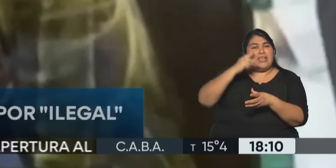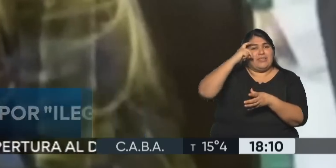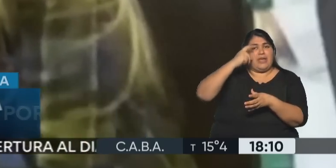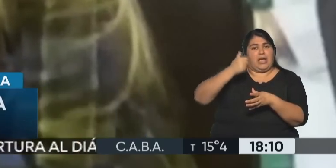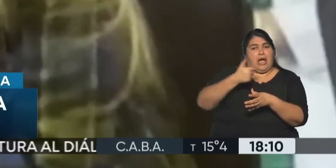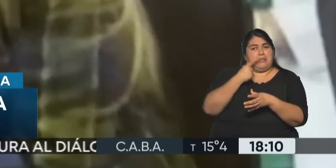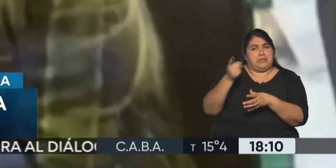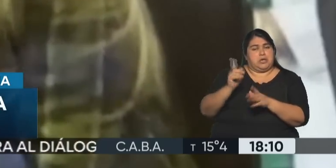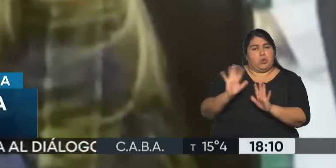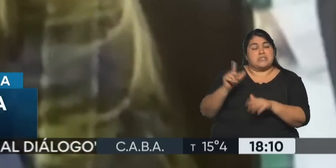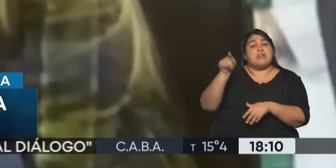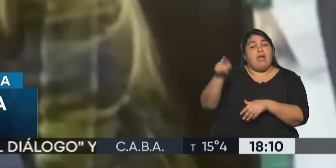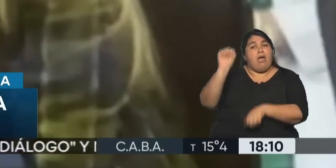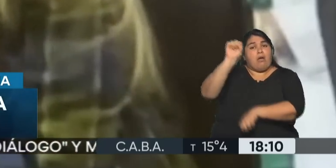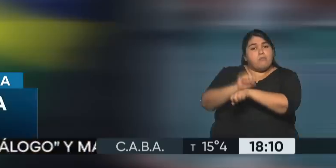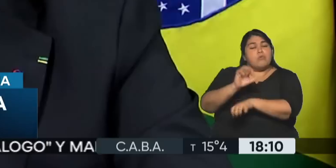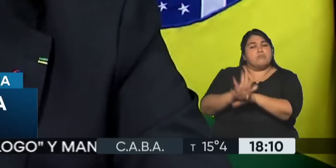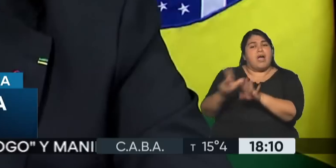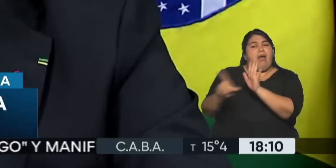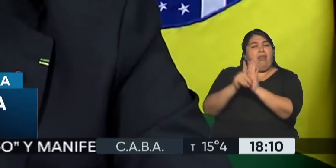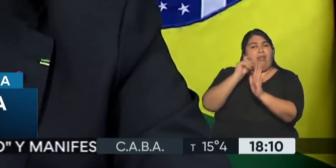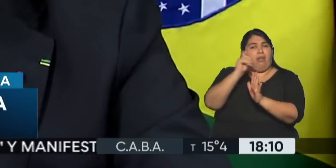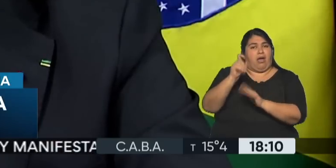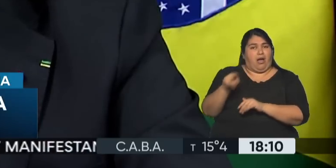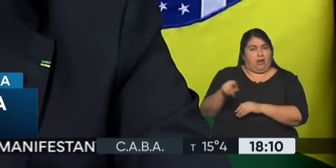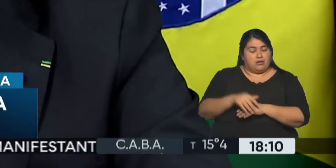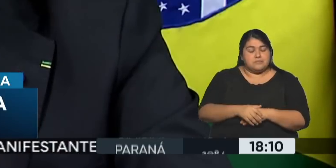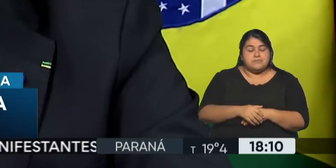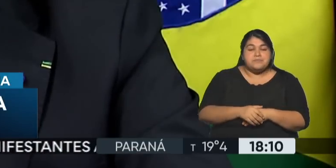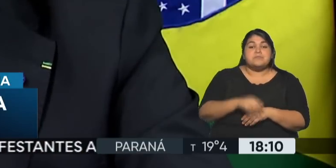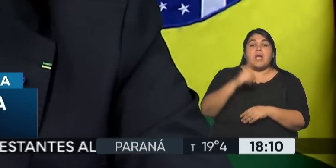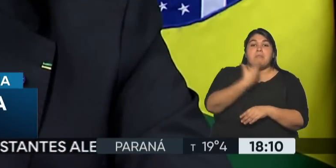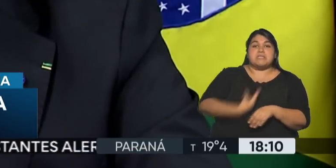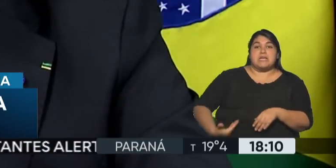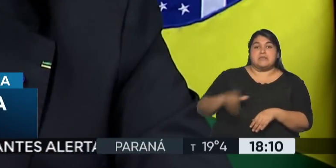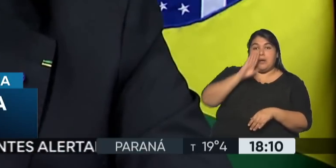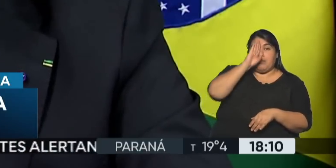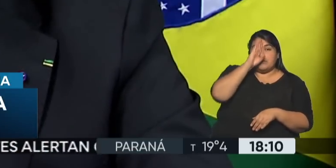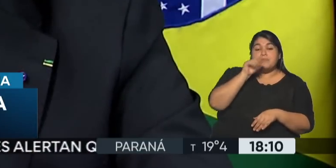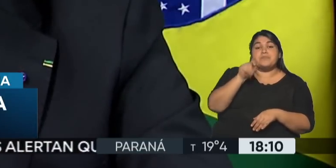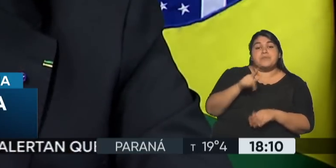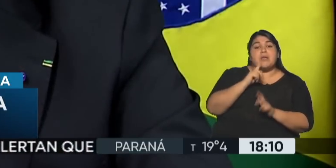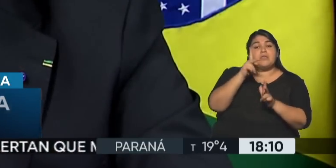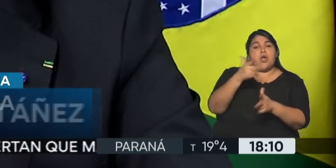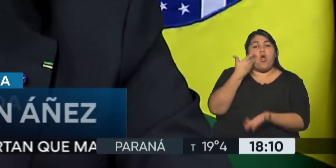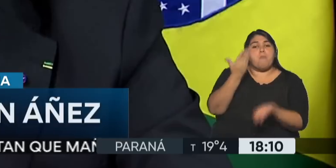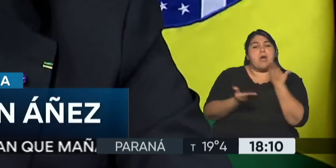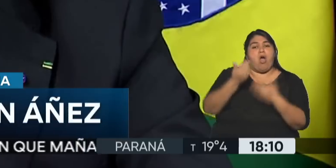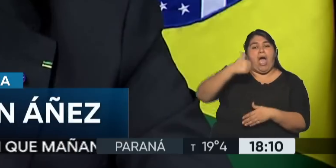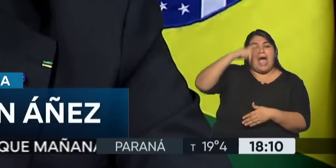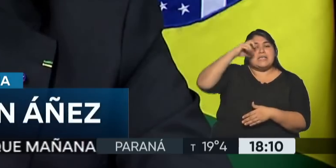la expresidenta está detenida ilegalmente. Por su parte, el presidente brasileño, Jair Bolsonaro, se comparó con Áñez.